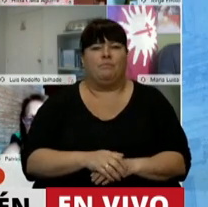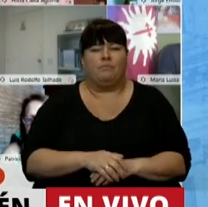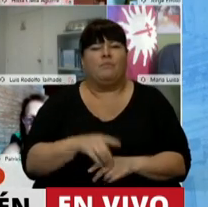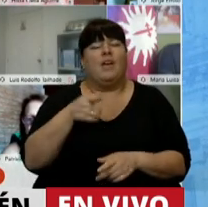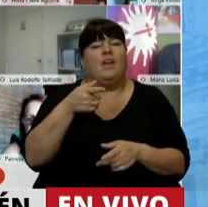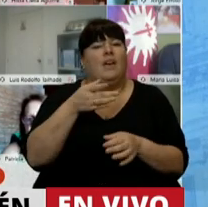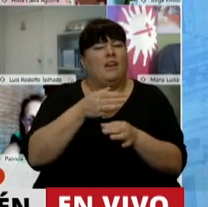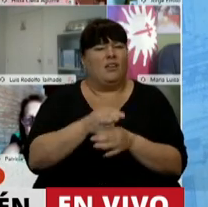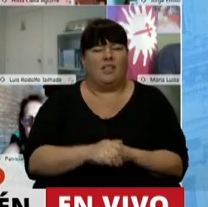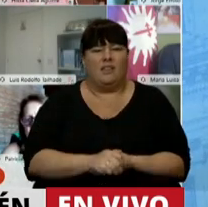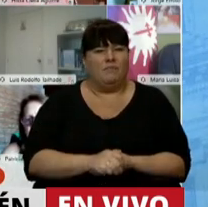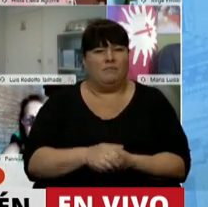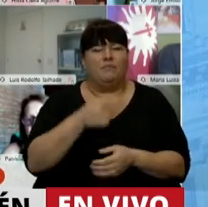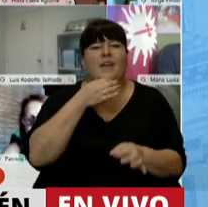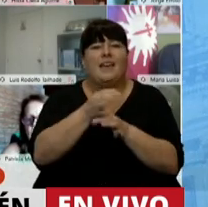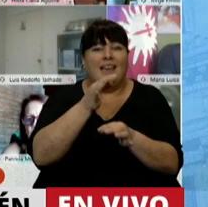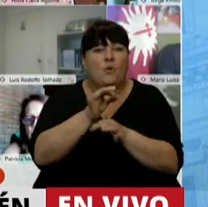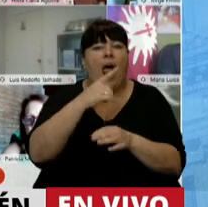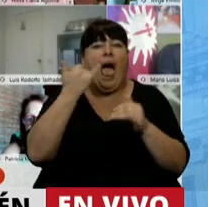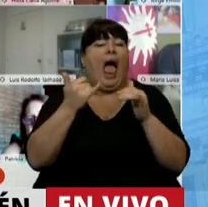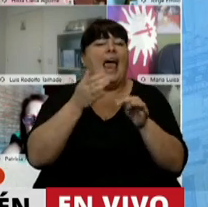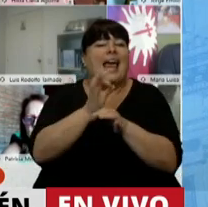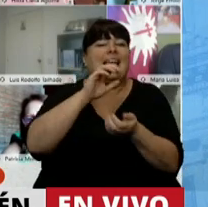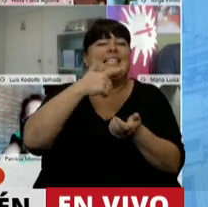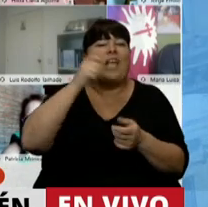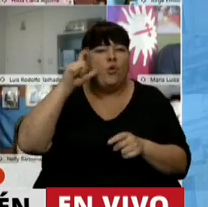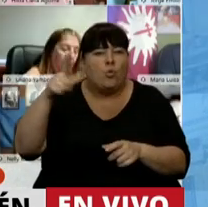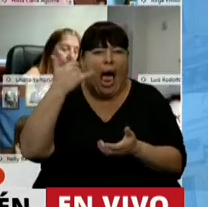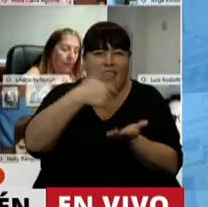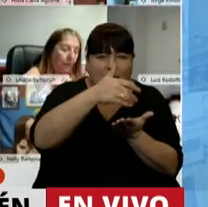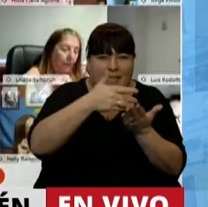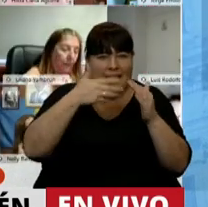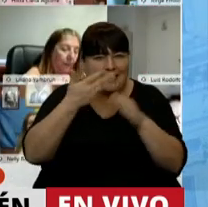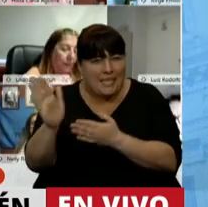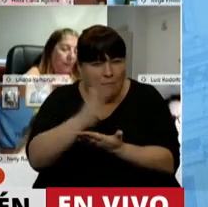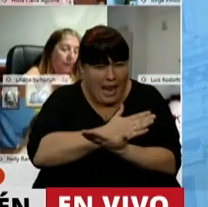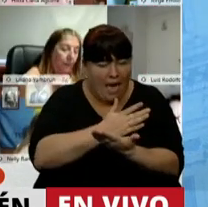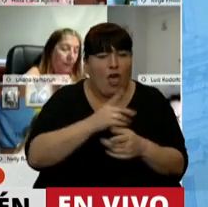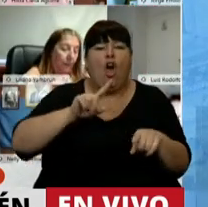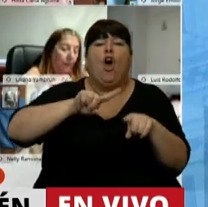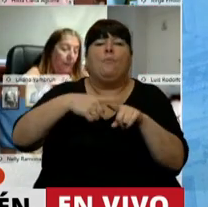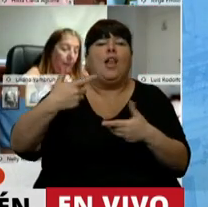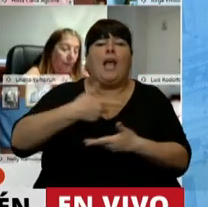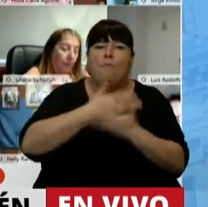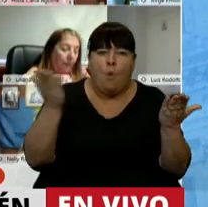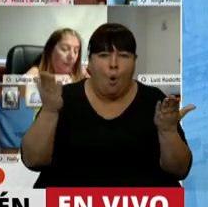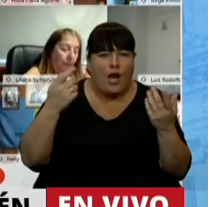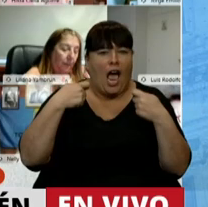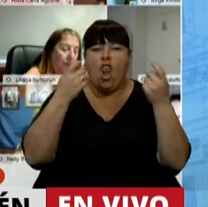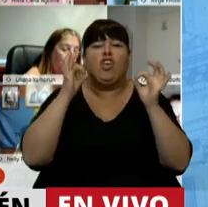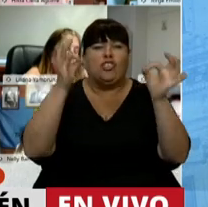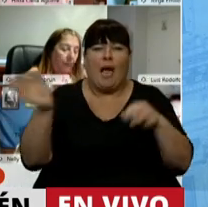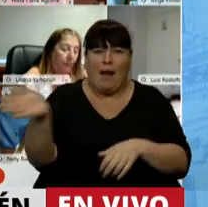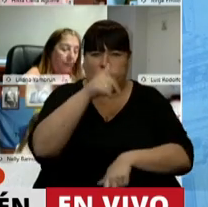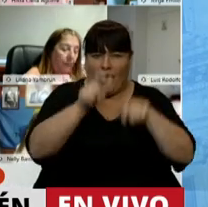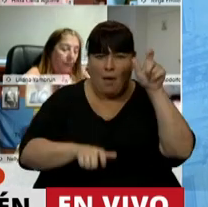sexual y reproductiva se brindan de manera desigual y discriminatoria? ¿Que las políticas públicas no llegan a todas